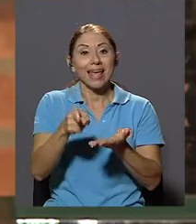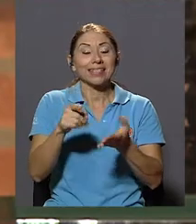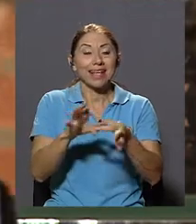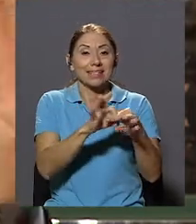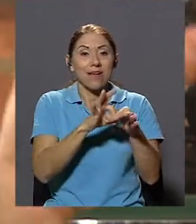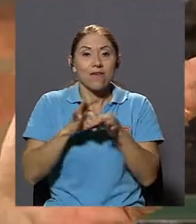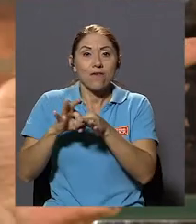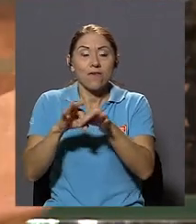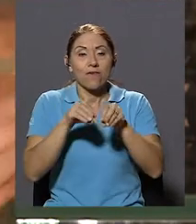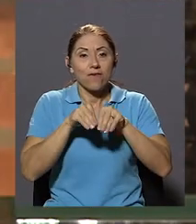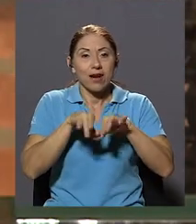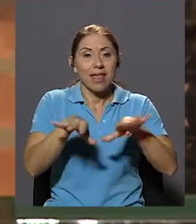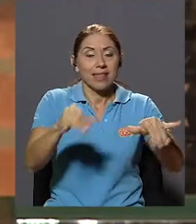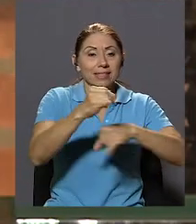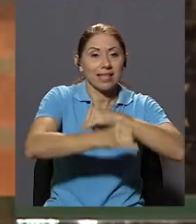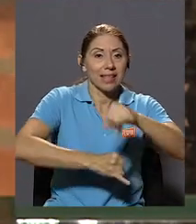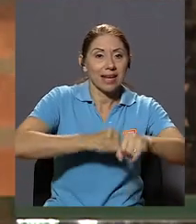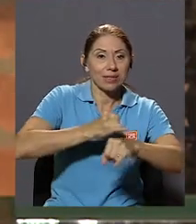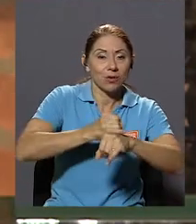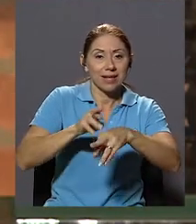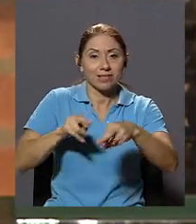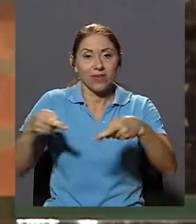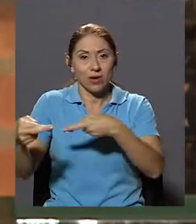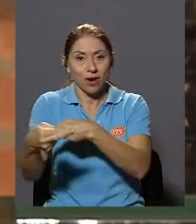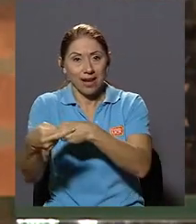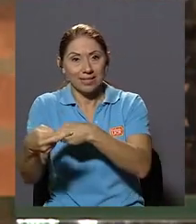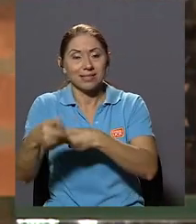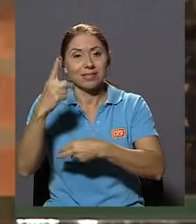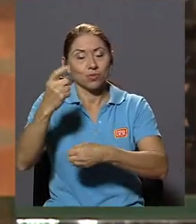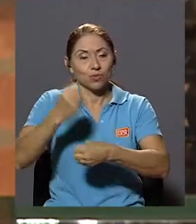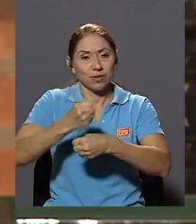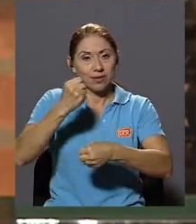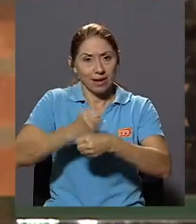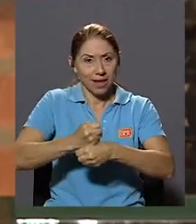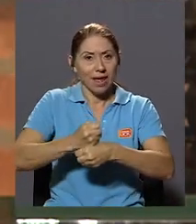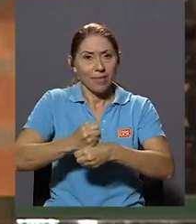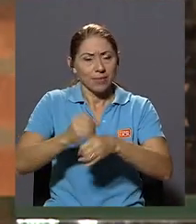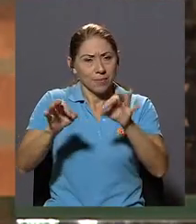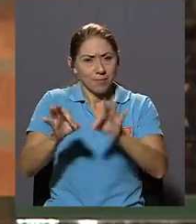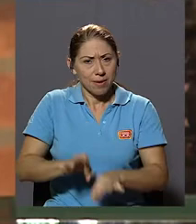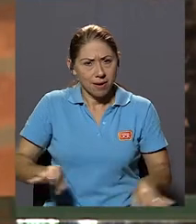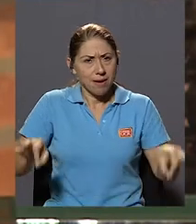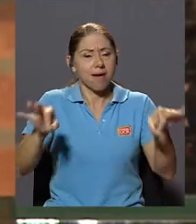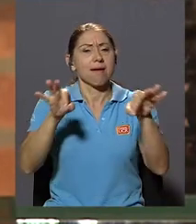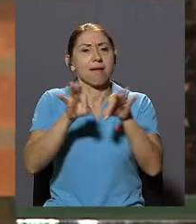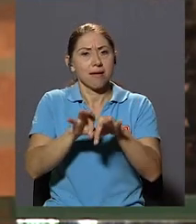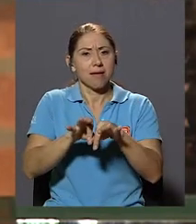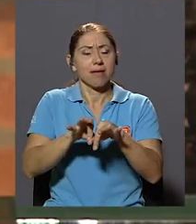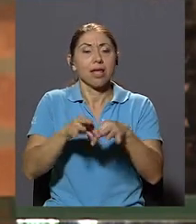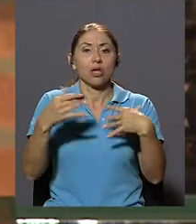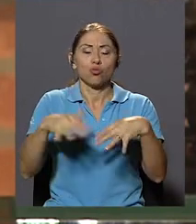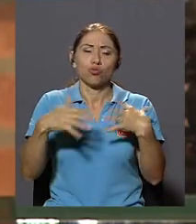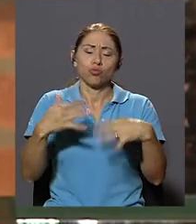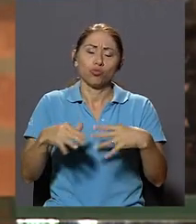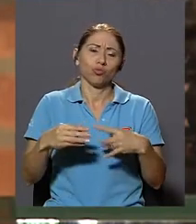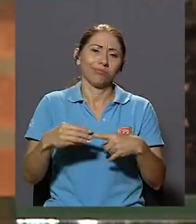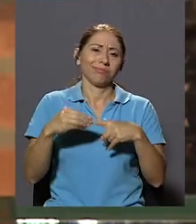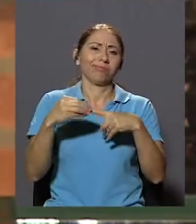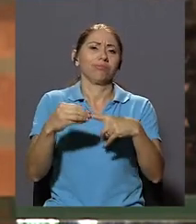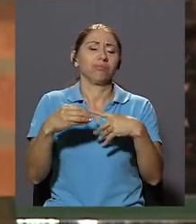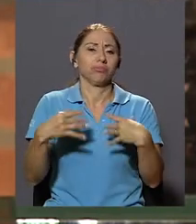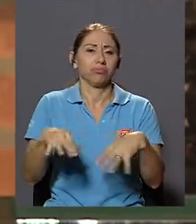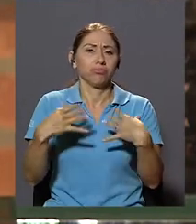Internacionales Y regionales Es una tarea Perentoria Es una tarea De gran